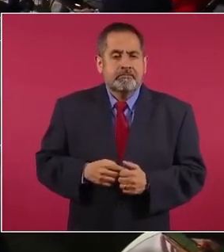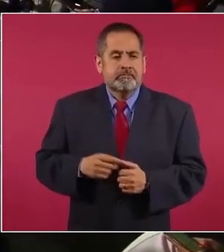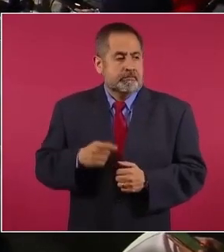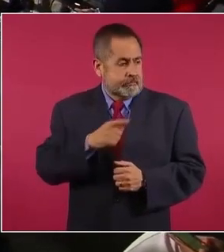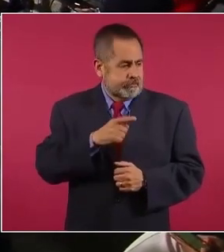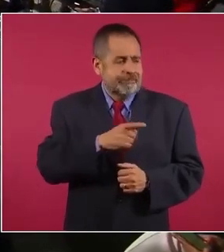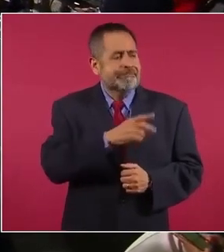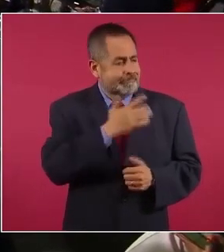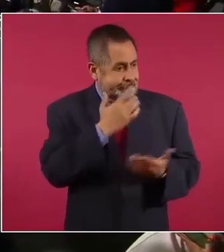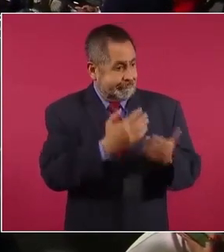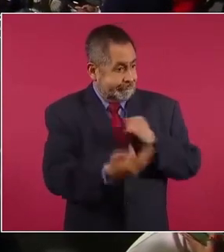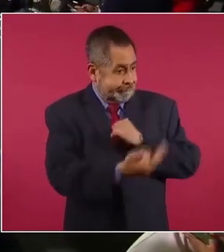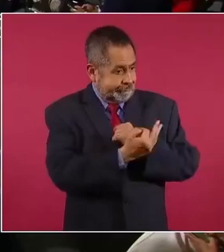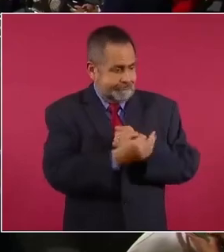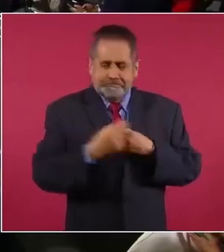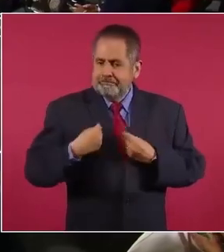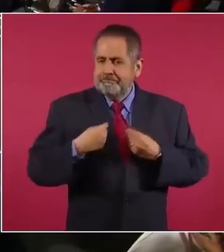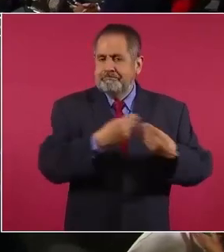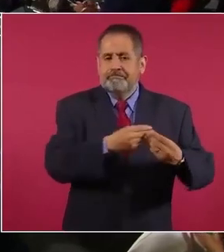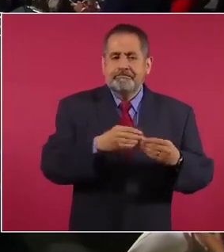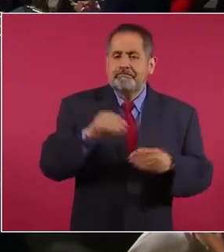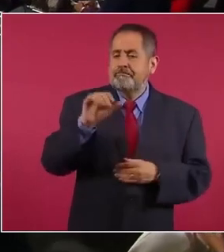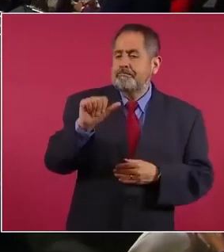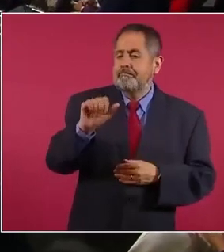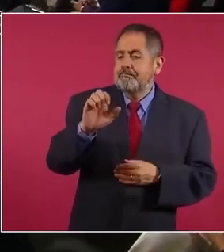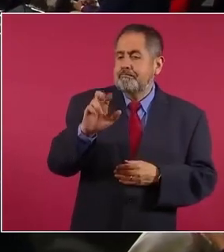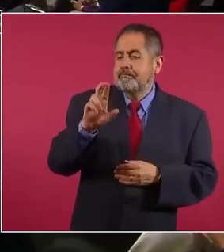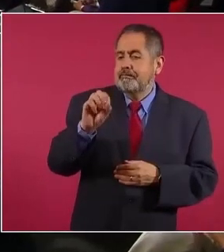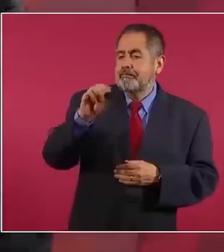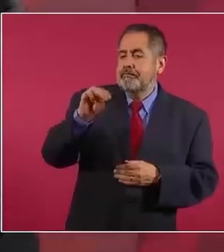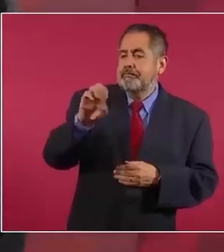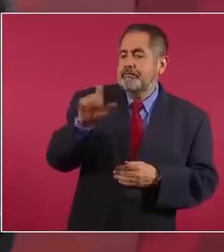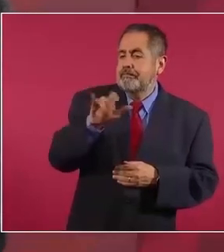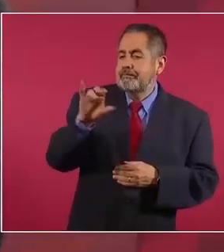para los que le ayudaron